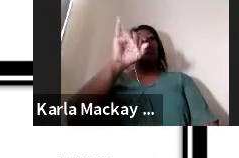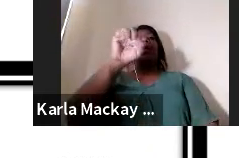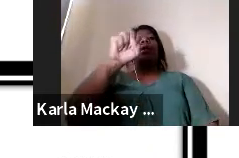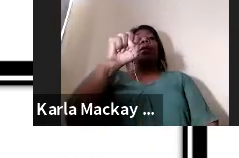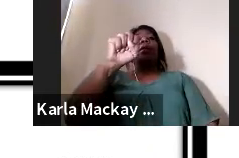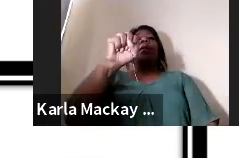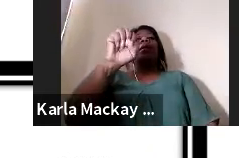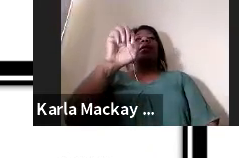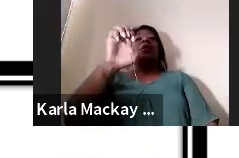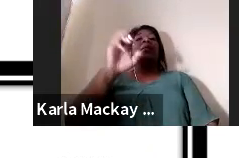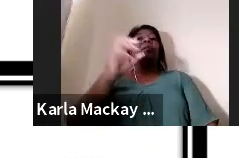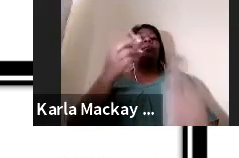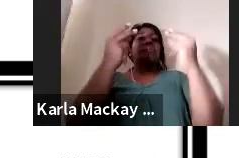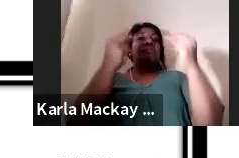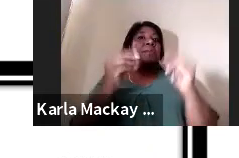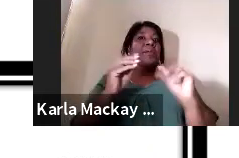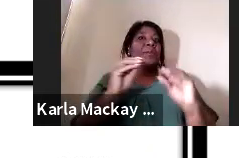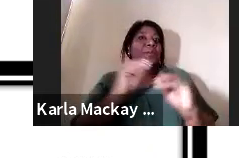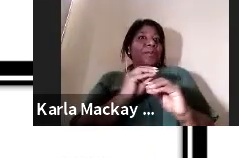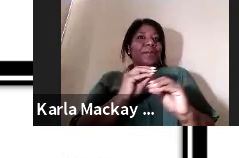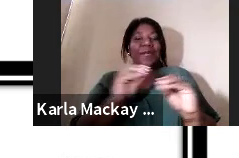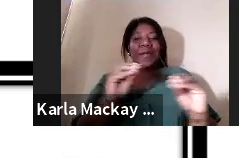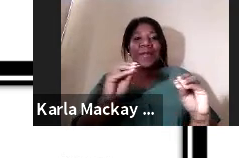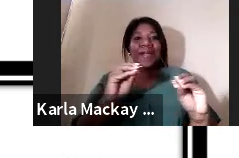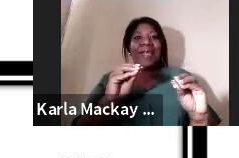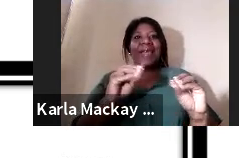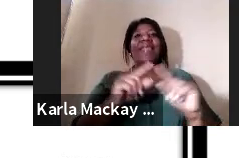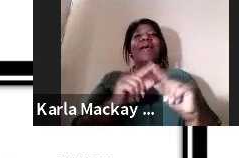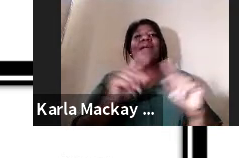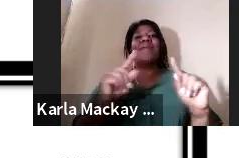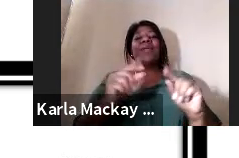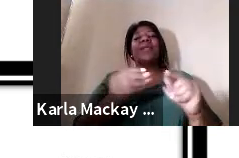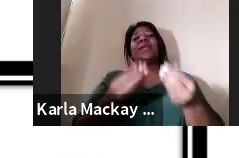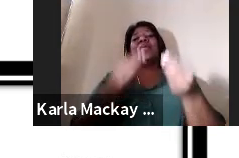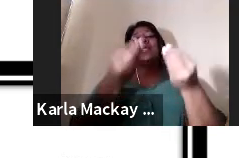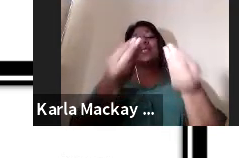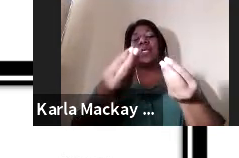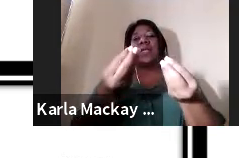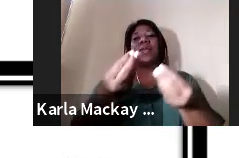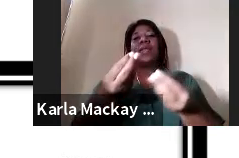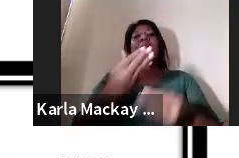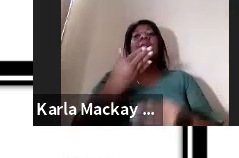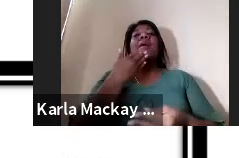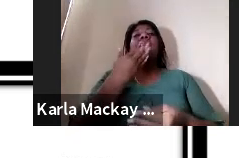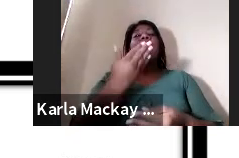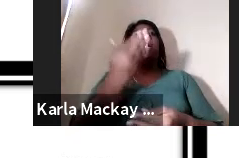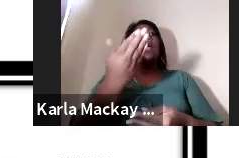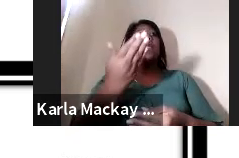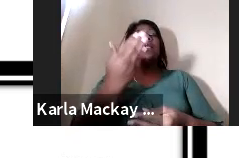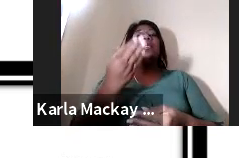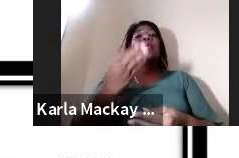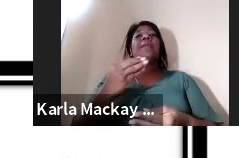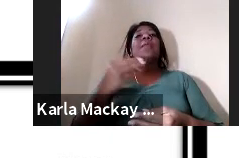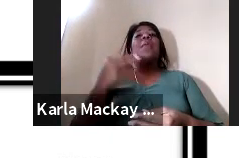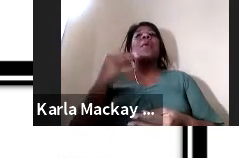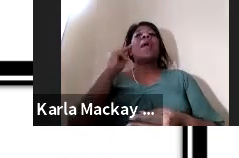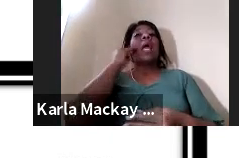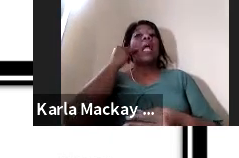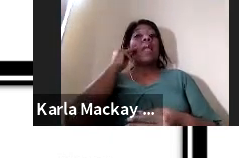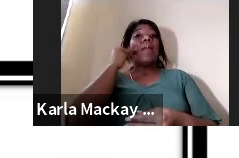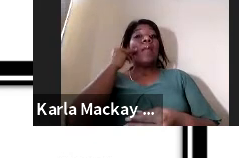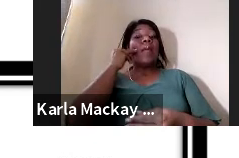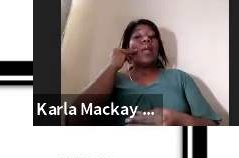retos que tenemos en materia de investigación pero si lo compartimos y agradecemos a la ministra de educación doctora Maruja Gordal de